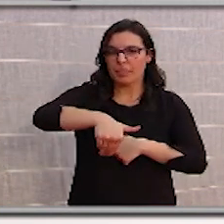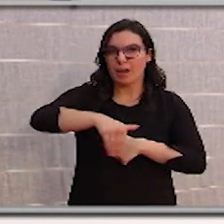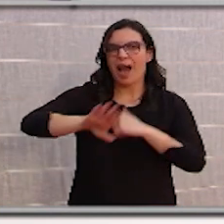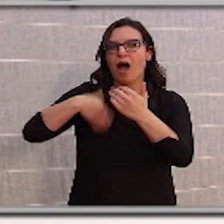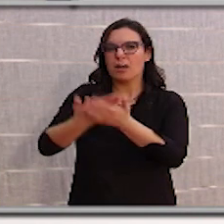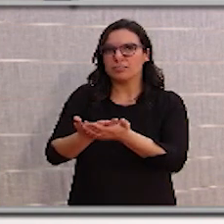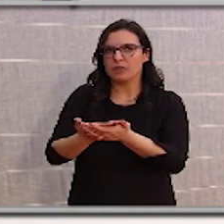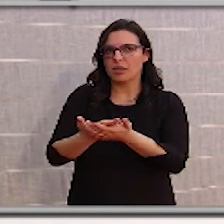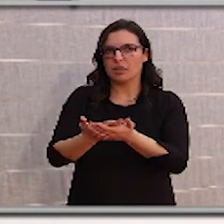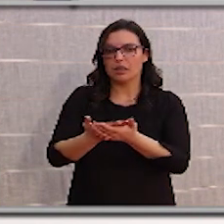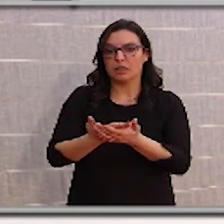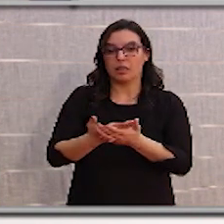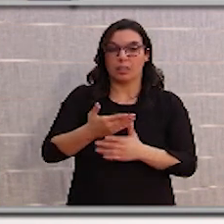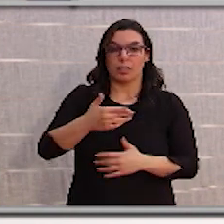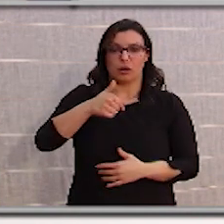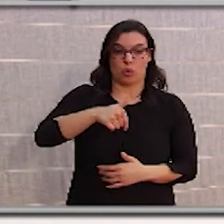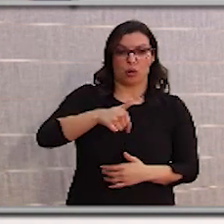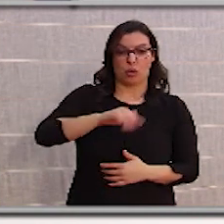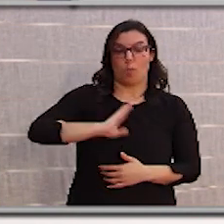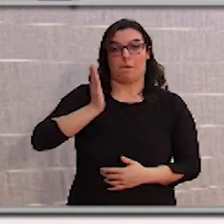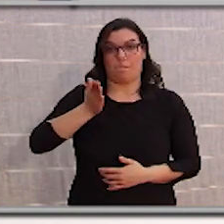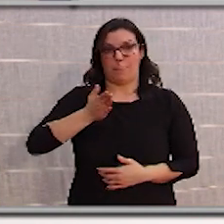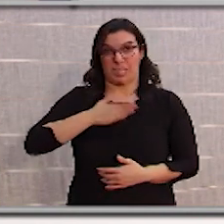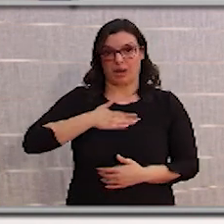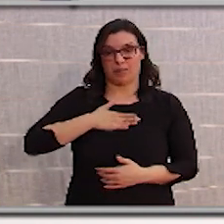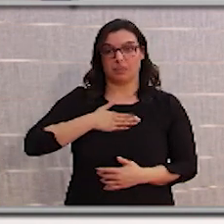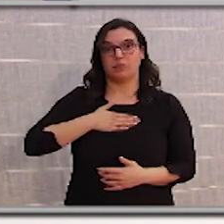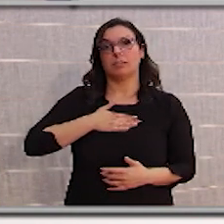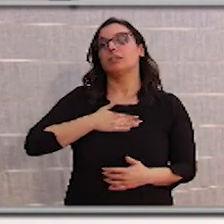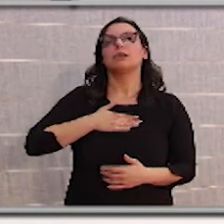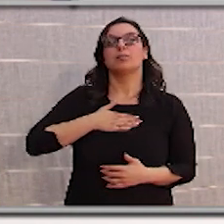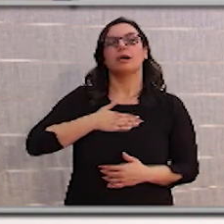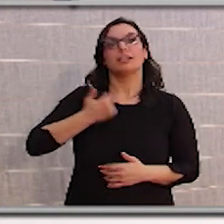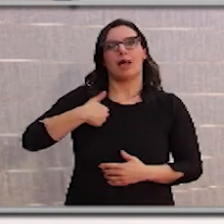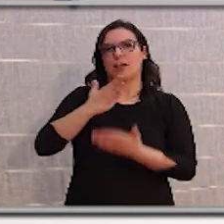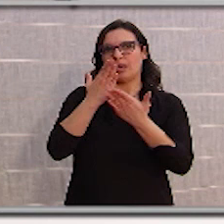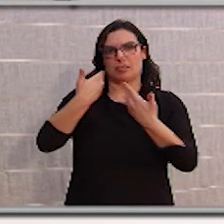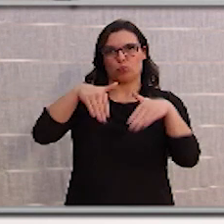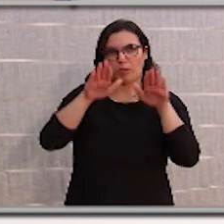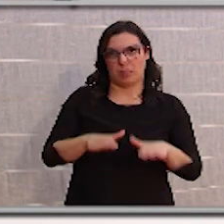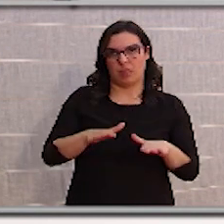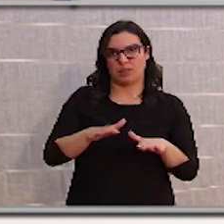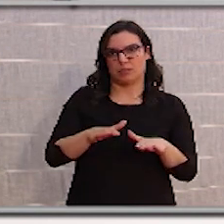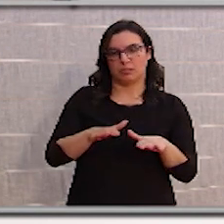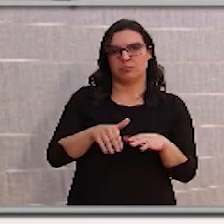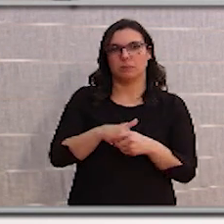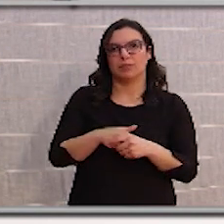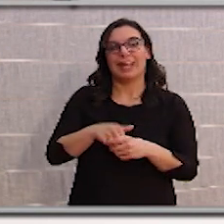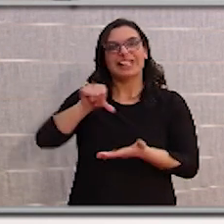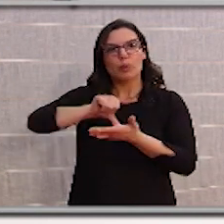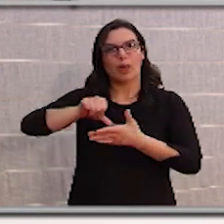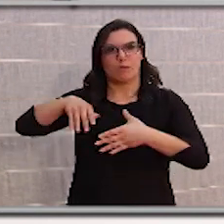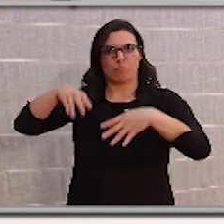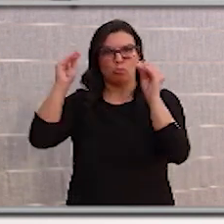hoy o de mañana, vamos a decir que de las cero horas de hoy son la mayoría las medidas. Porque la gente que está en clase hay que...